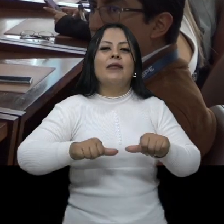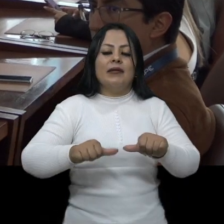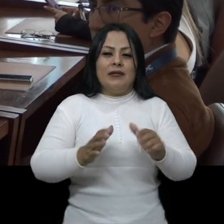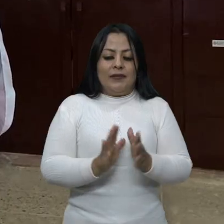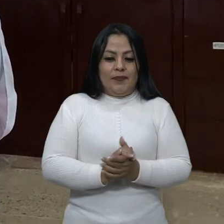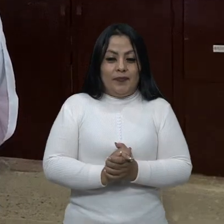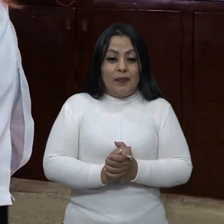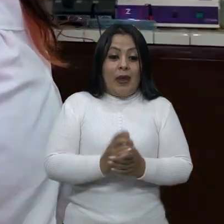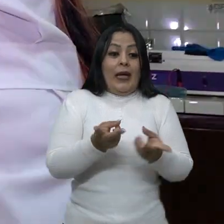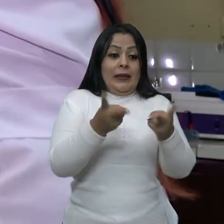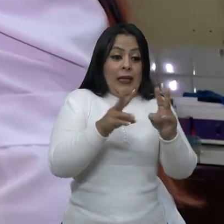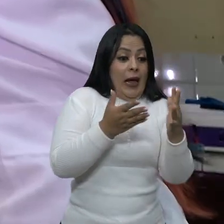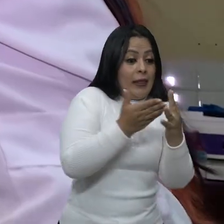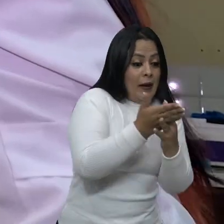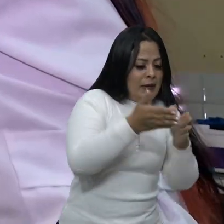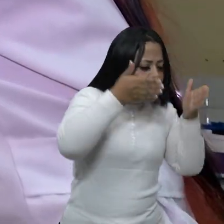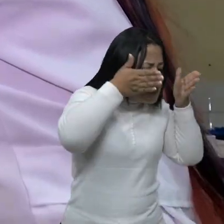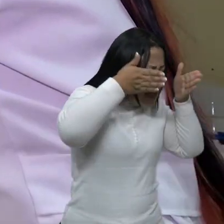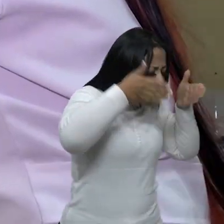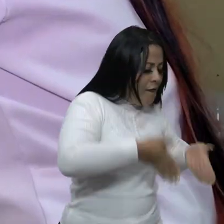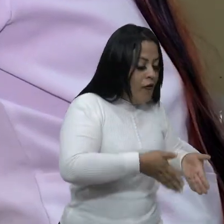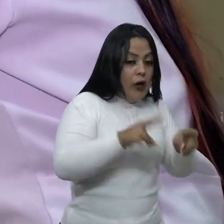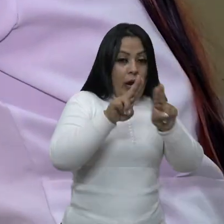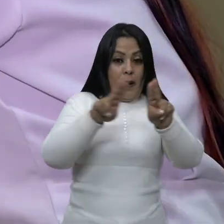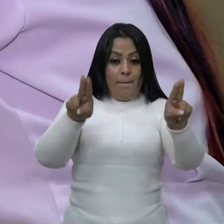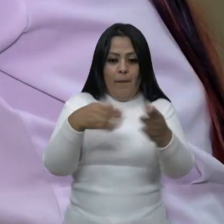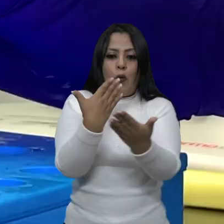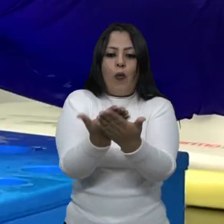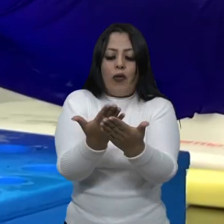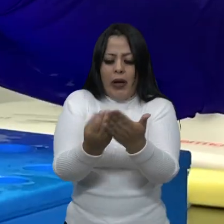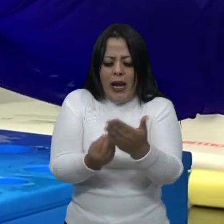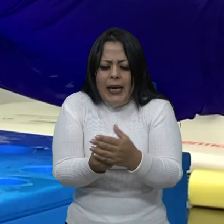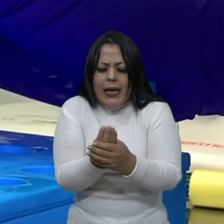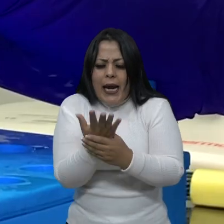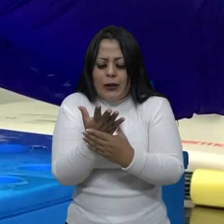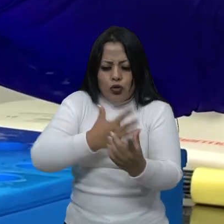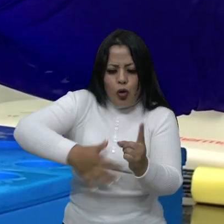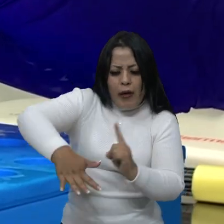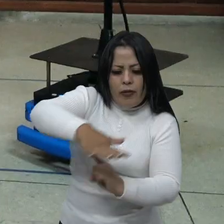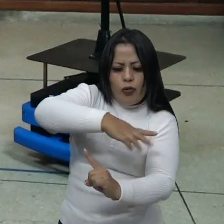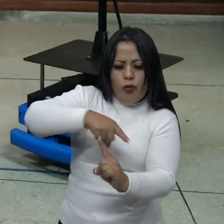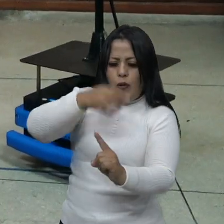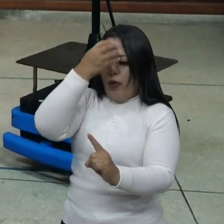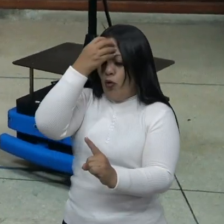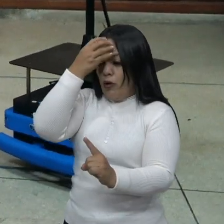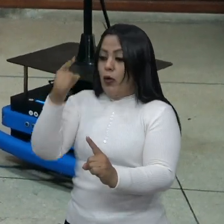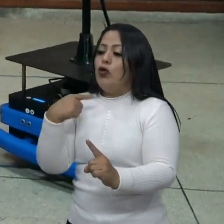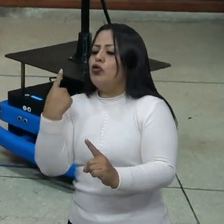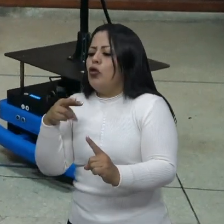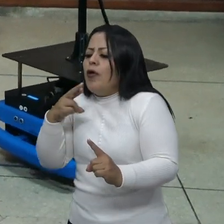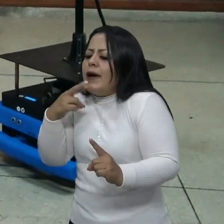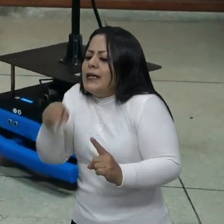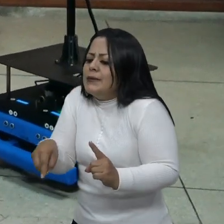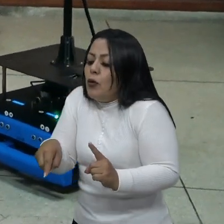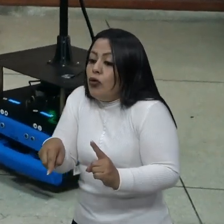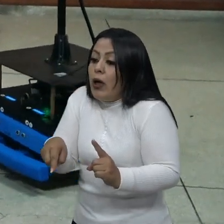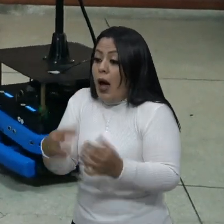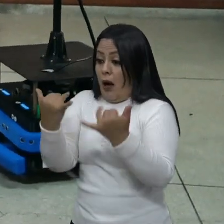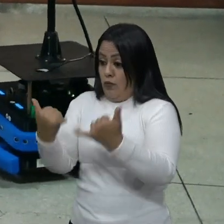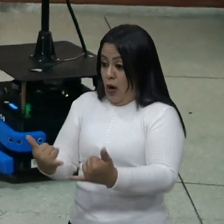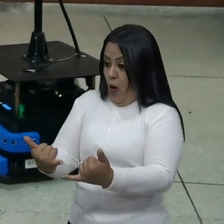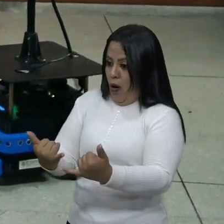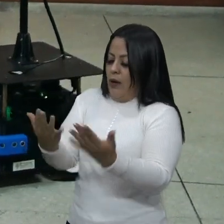A través de este enfoque, la ESPE propone la creación de un entorno educativo que no solo responda a las tendencias